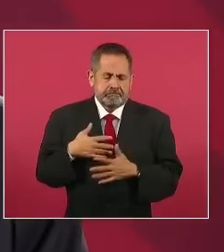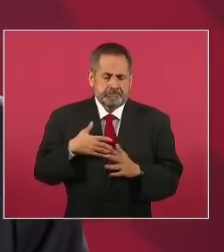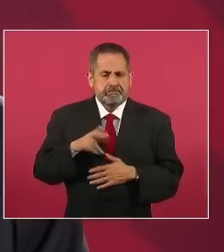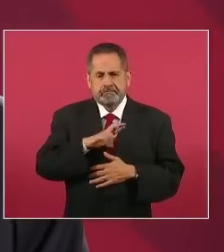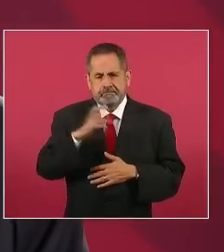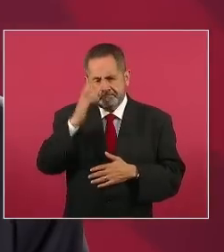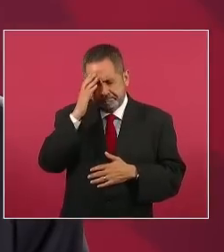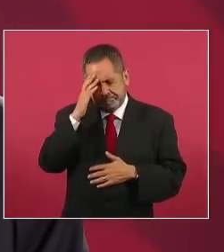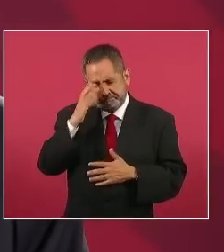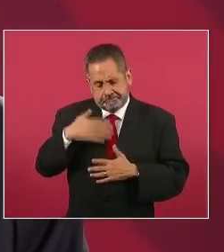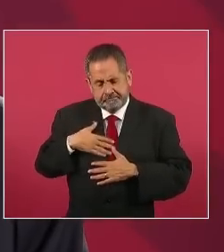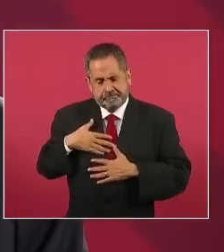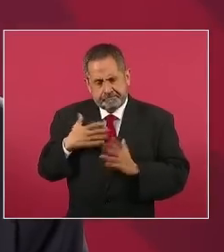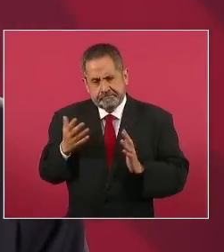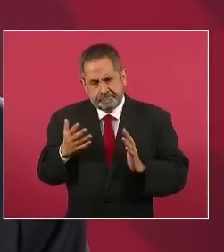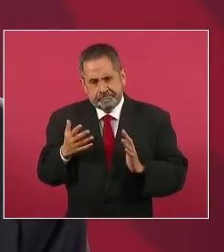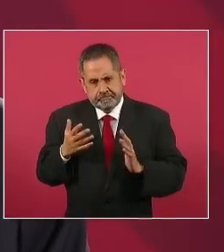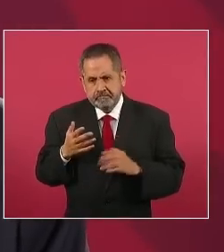en nuestro país